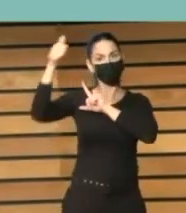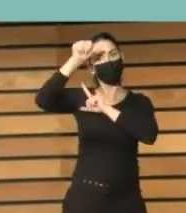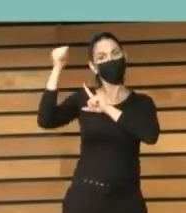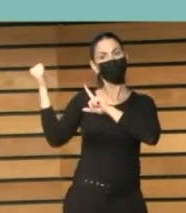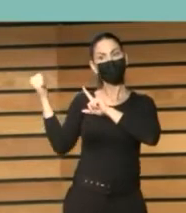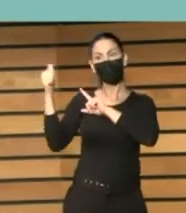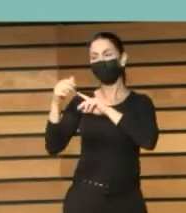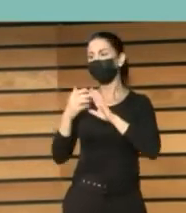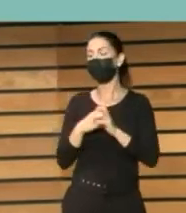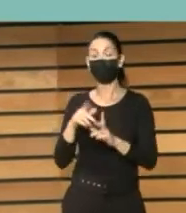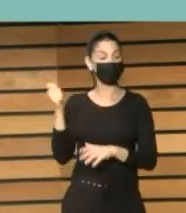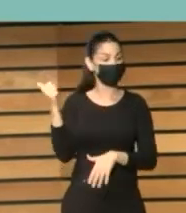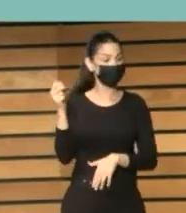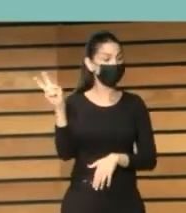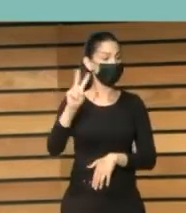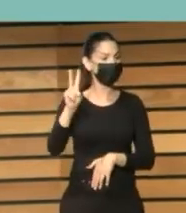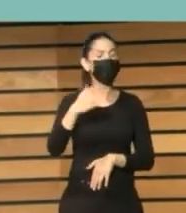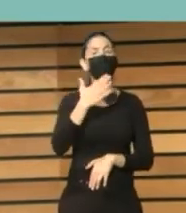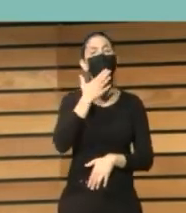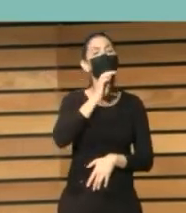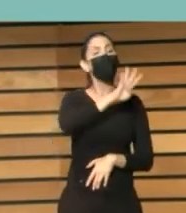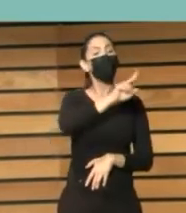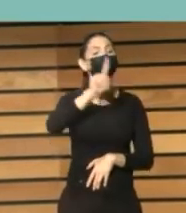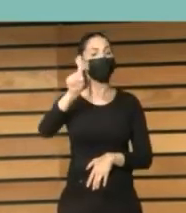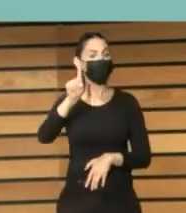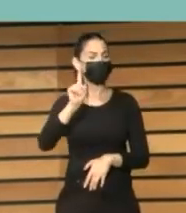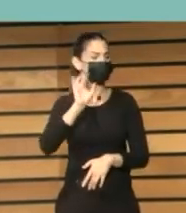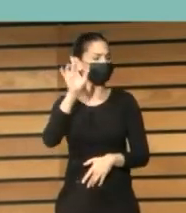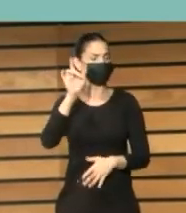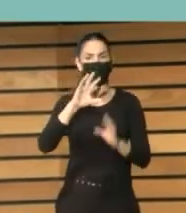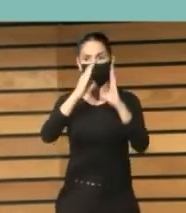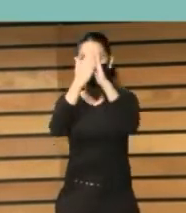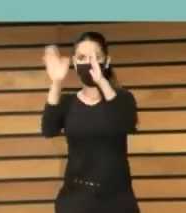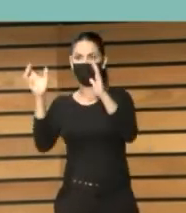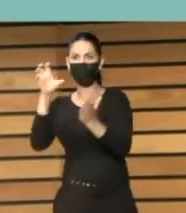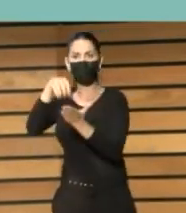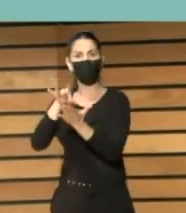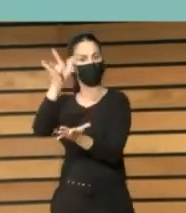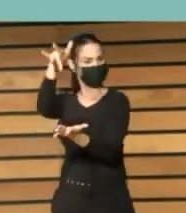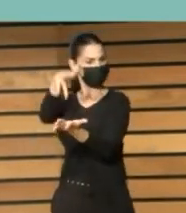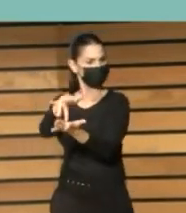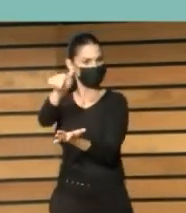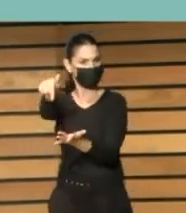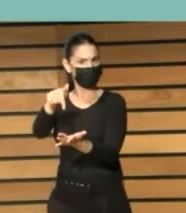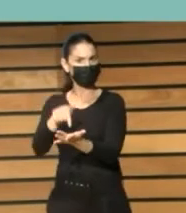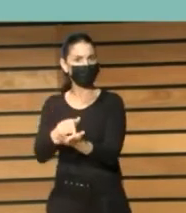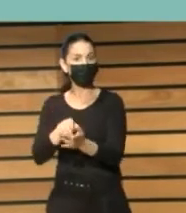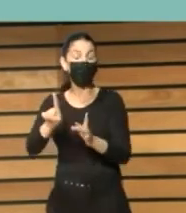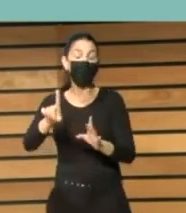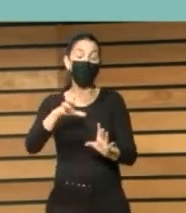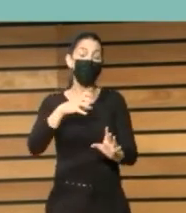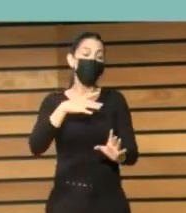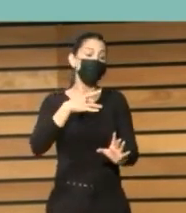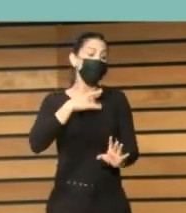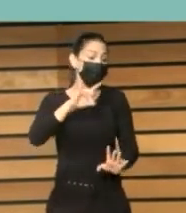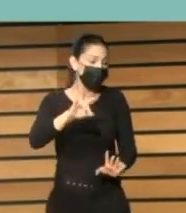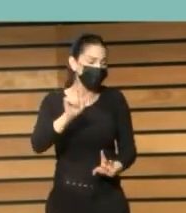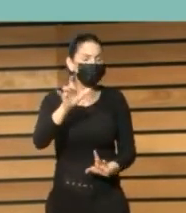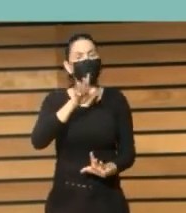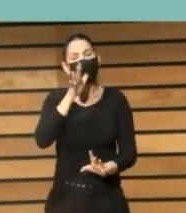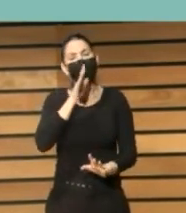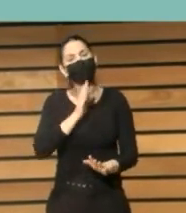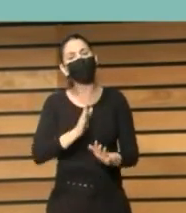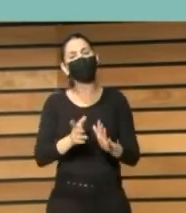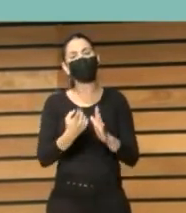Víctor tenía 41 años cuando llegó un día a la biblioteca y como pudo porque tiene muchas dificultades motoras y tiene dificultades de